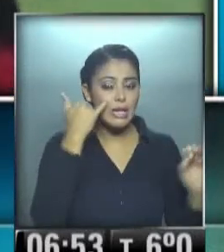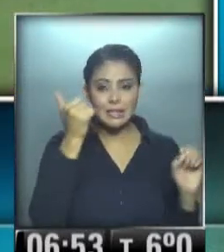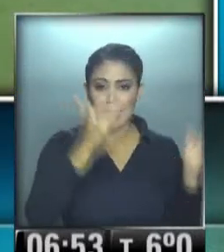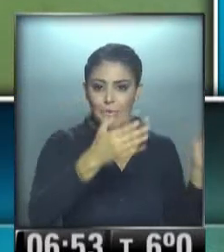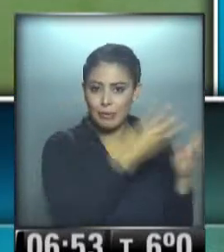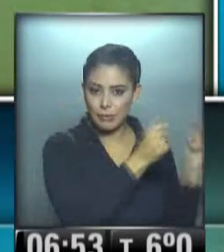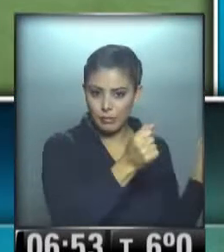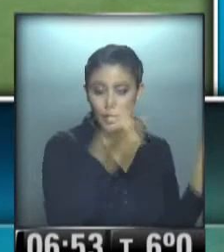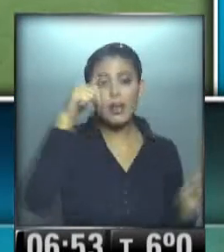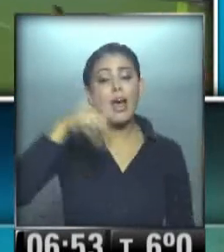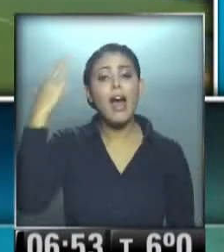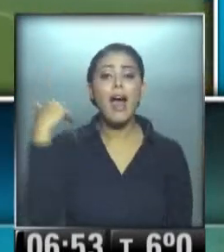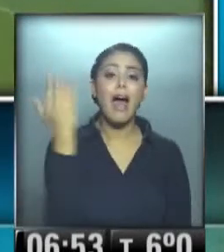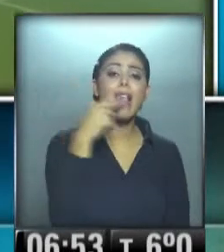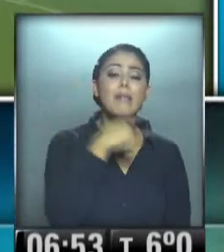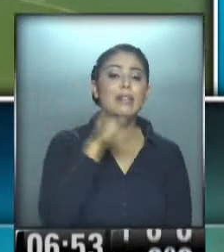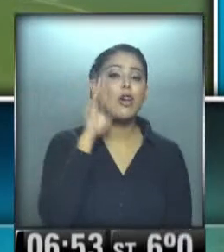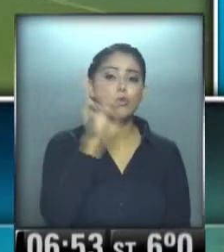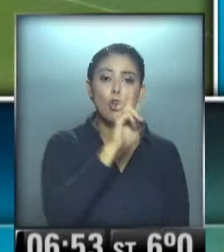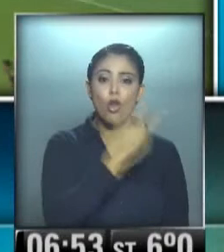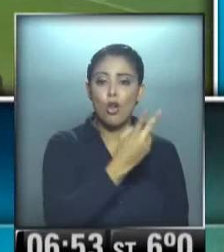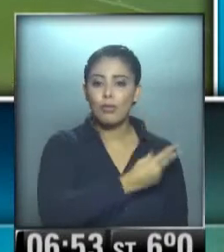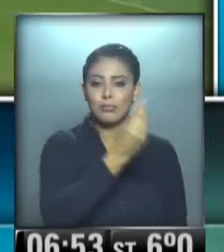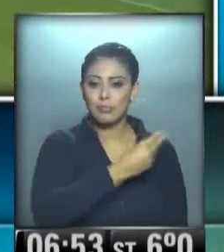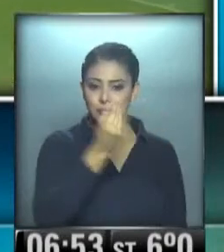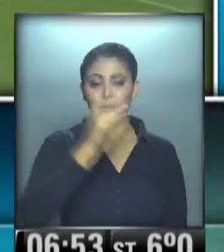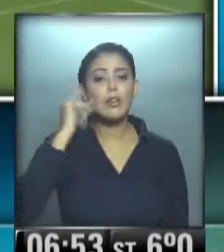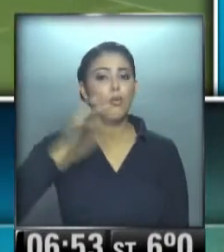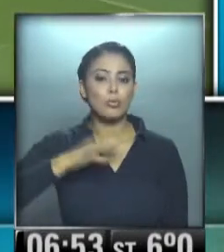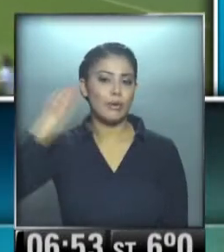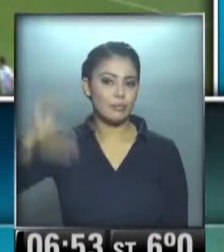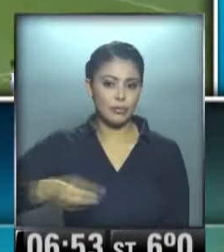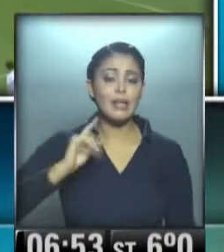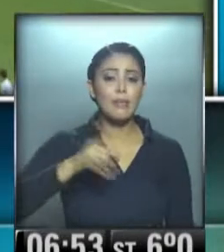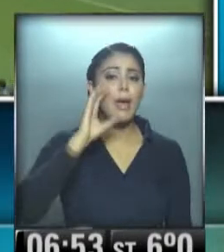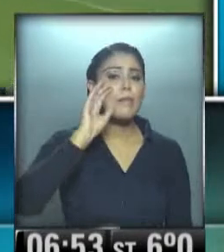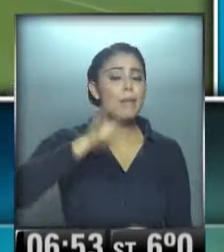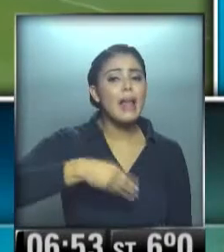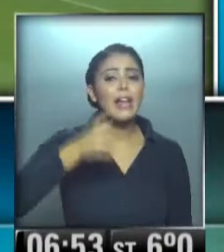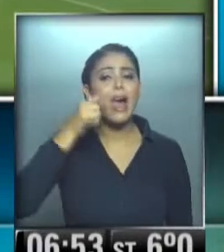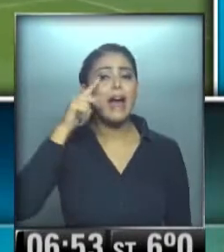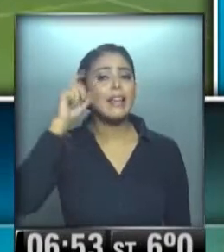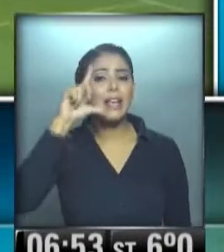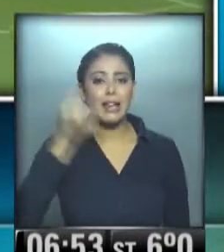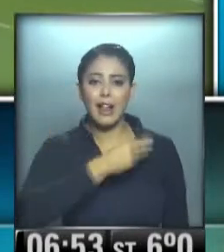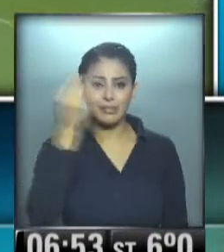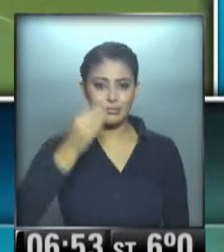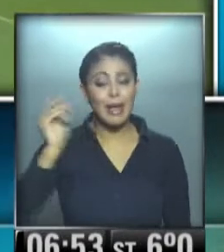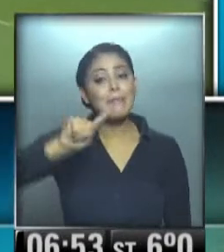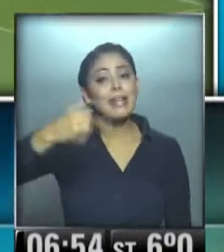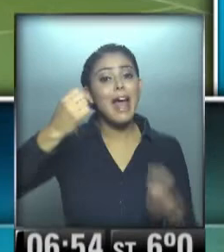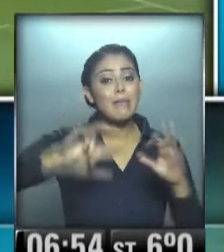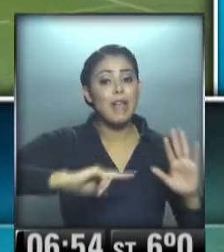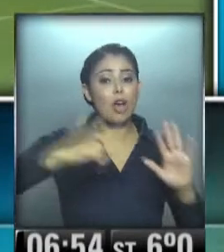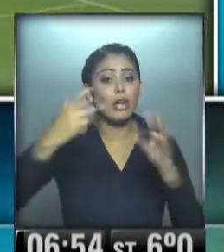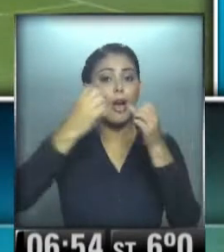Alemania le ganó a Estados Unidos, los dos clasificaron y eliminaron a Portugal. También pasaron Bélgica y Argelia. Mañana comienzan los octavos con